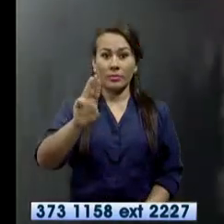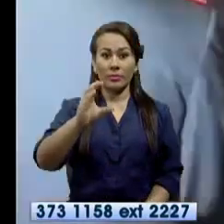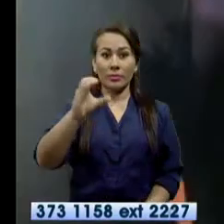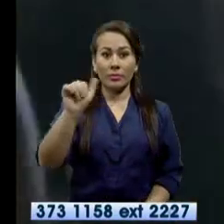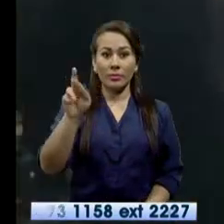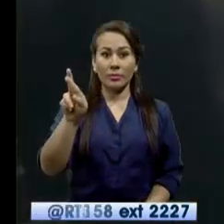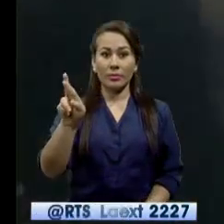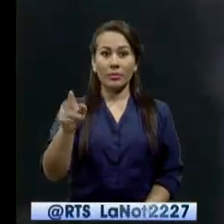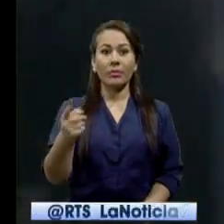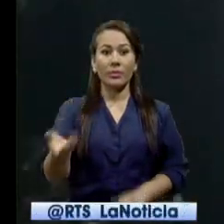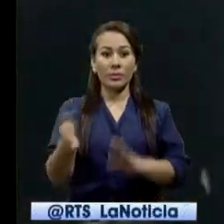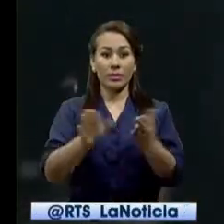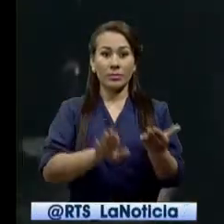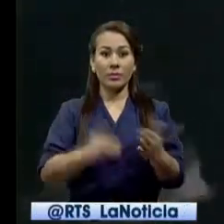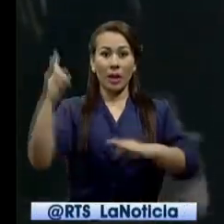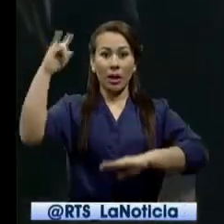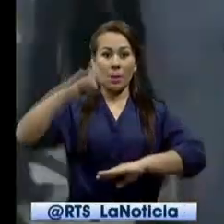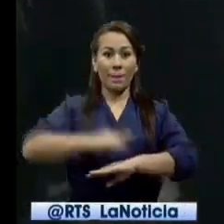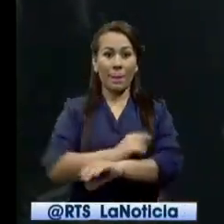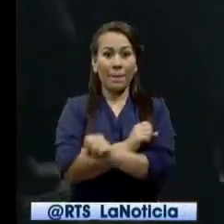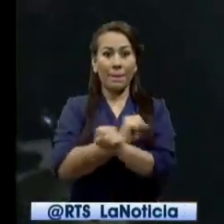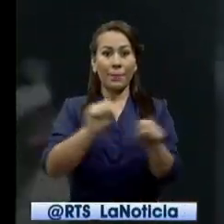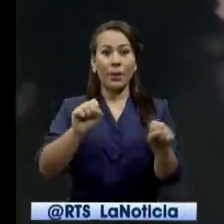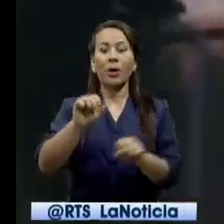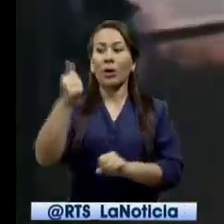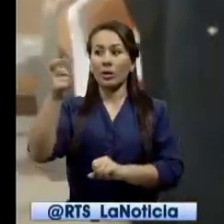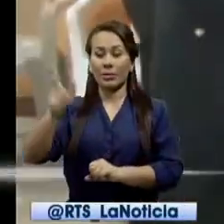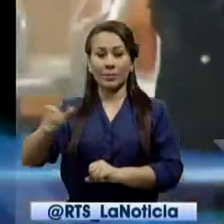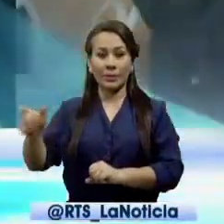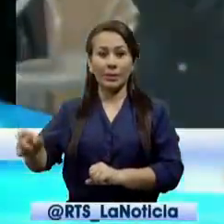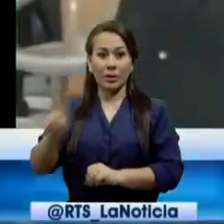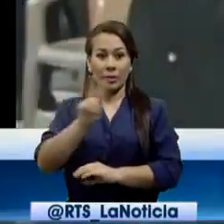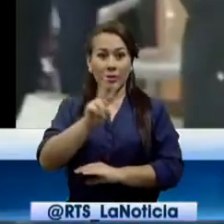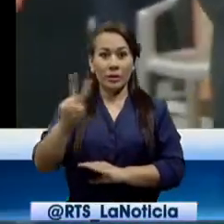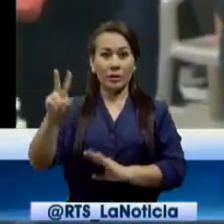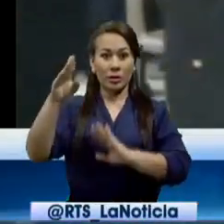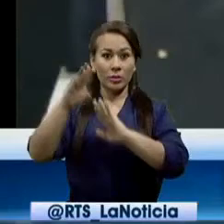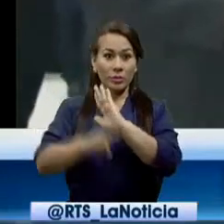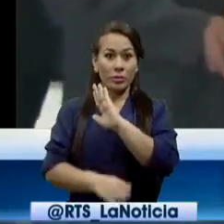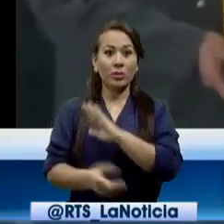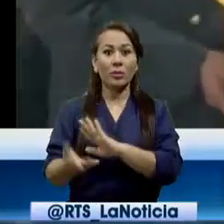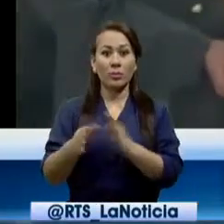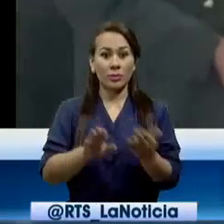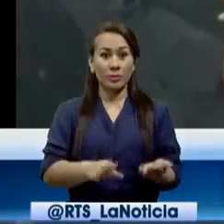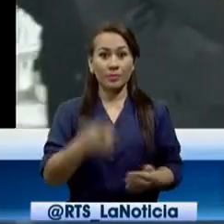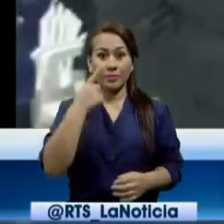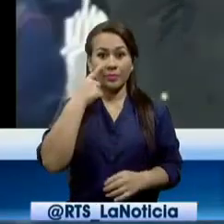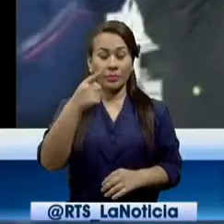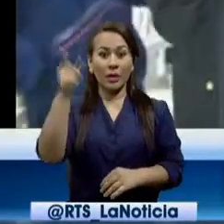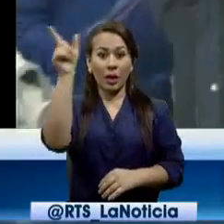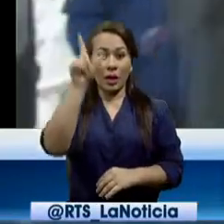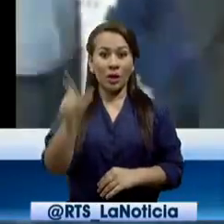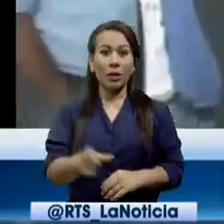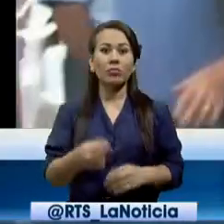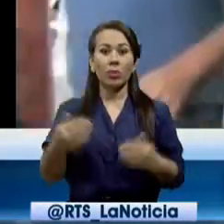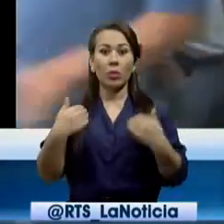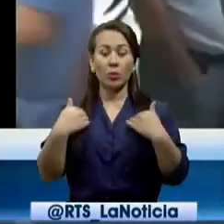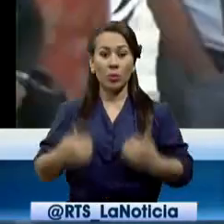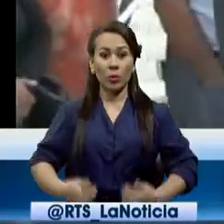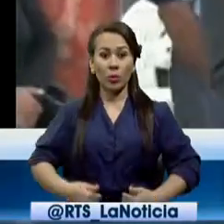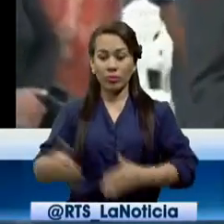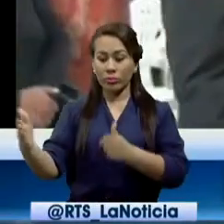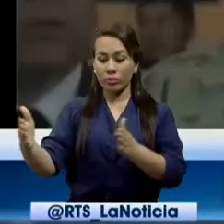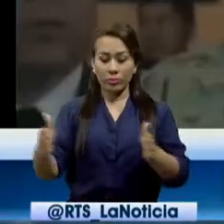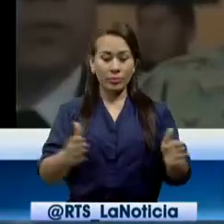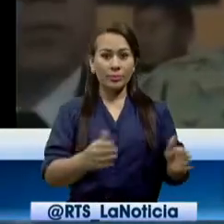quien falleció en el accidente aéreo junto a otros uniformados. Personal de las Fuerzas Armadas de Loja recibieron el féretro con calle